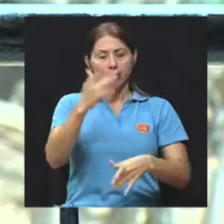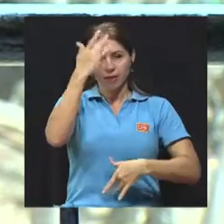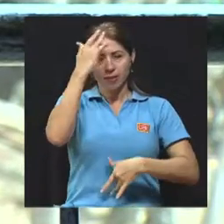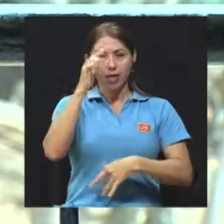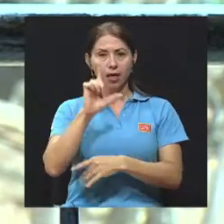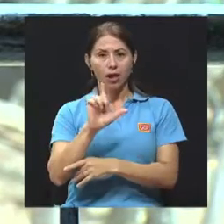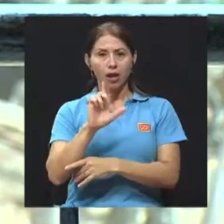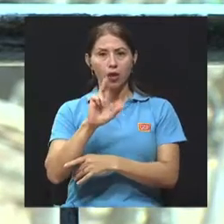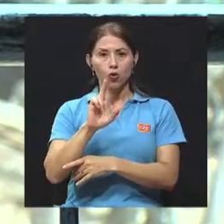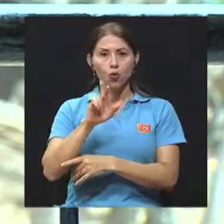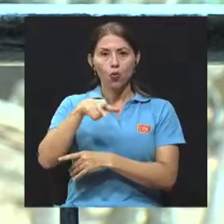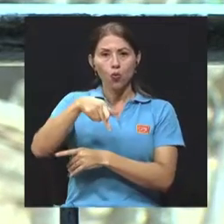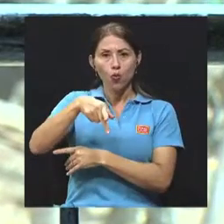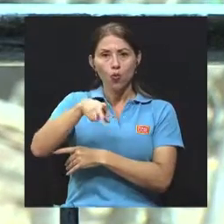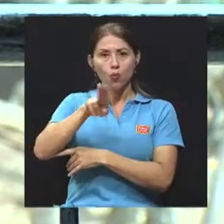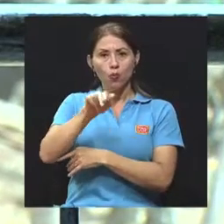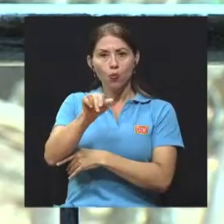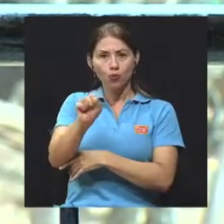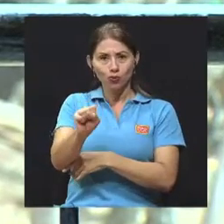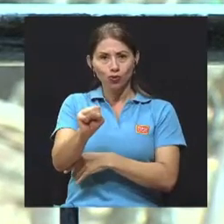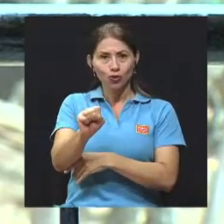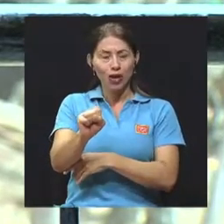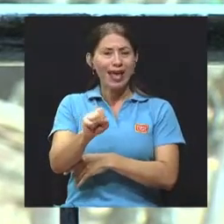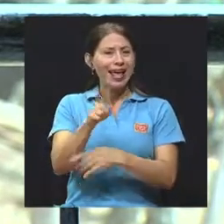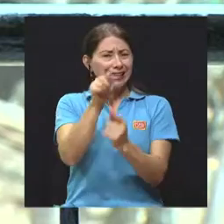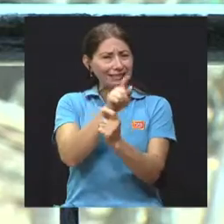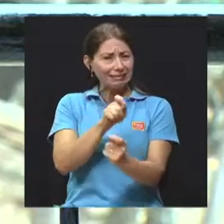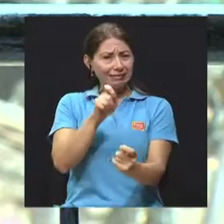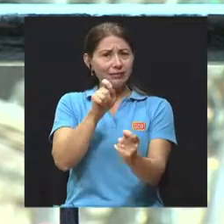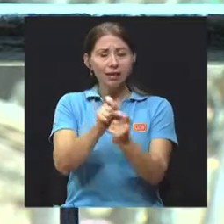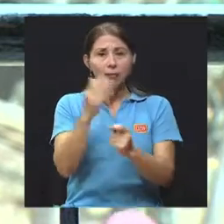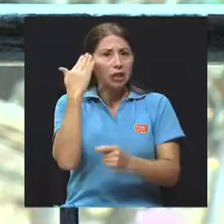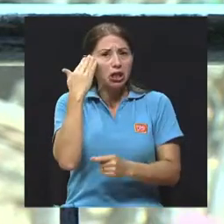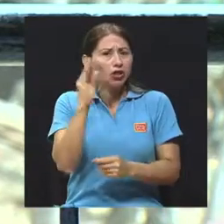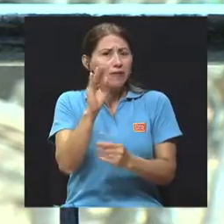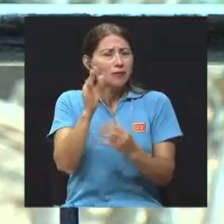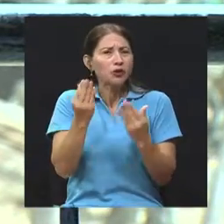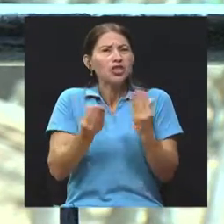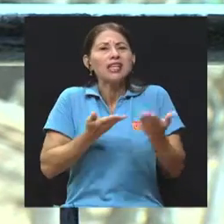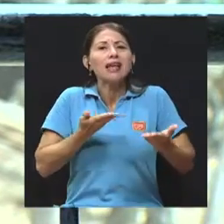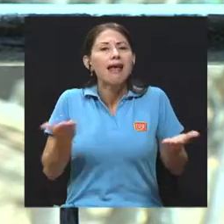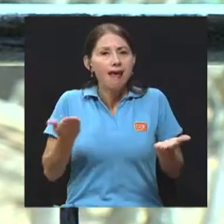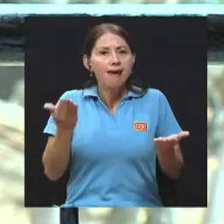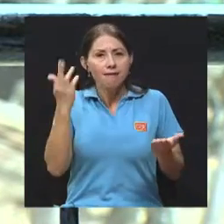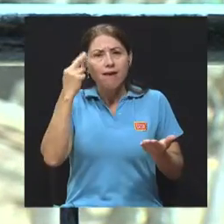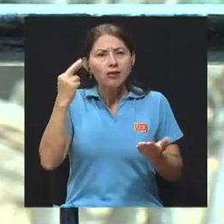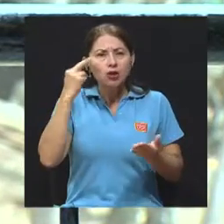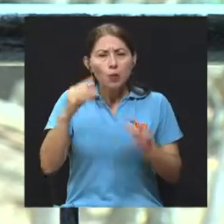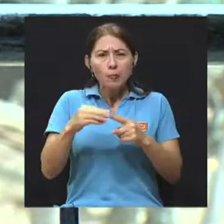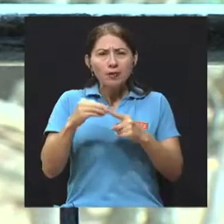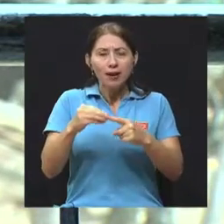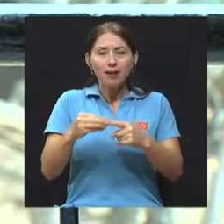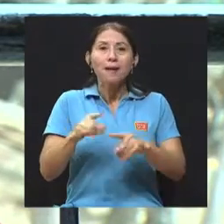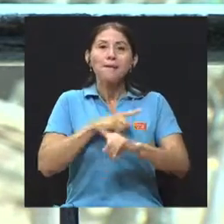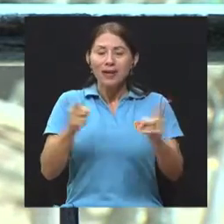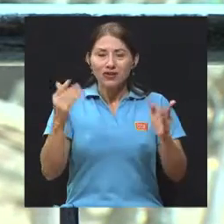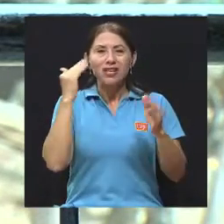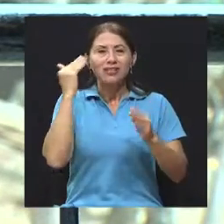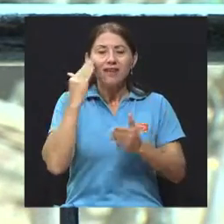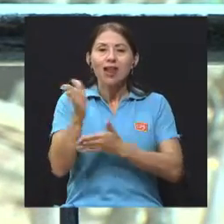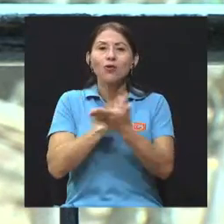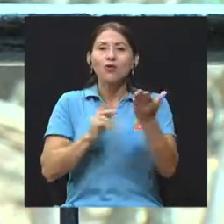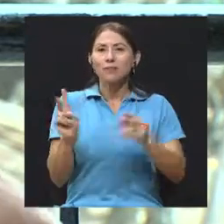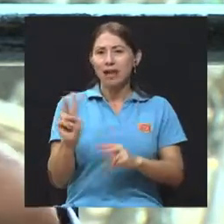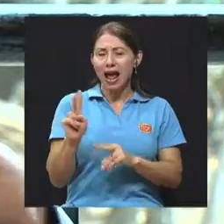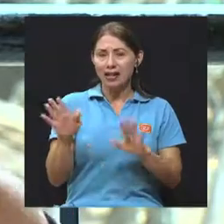Exactamente el culpable no está muy claro, pero algunos factores, se hizo que infecciones virales, sobre todo por un virus llamado Epstein-Barr,